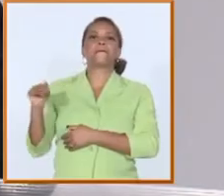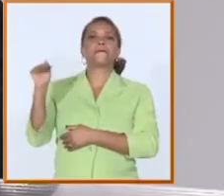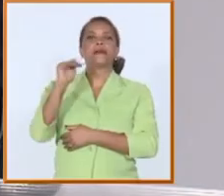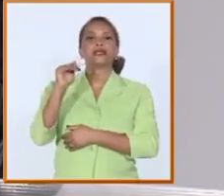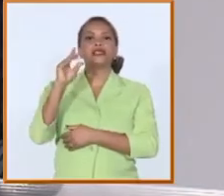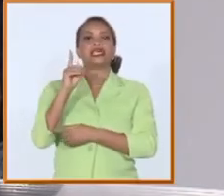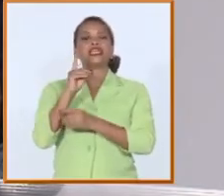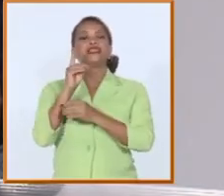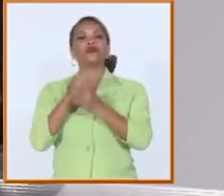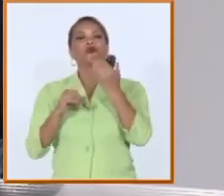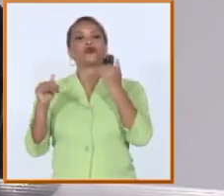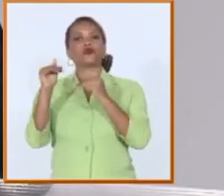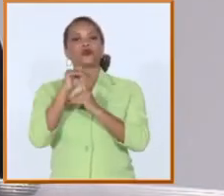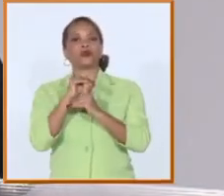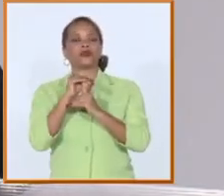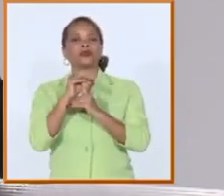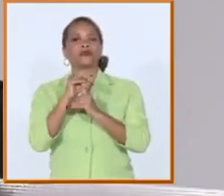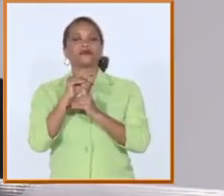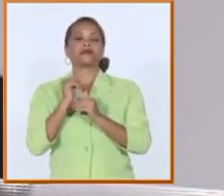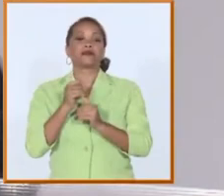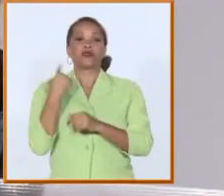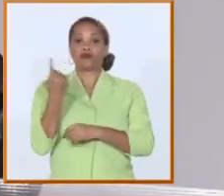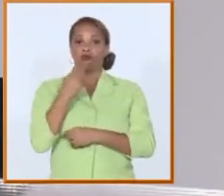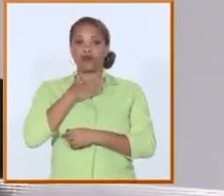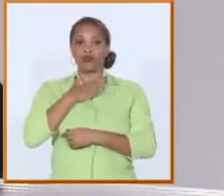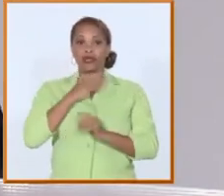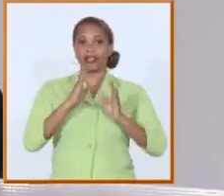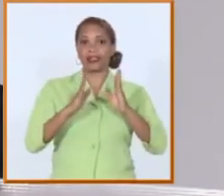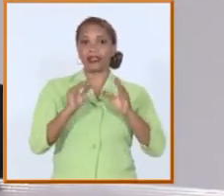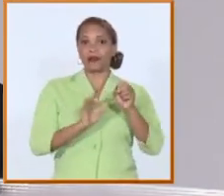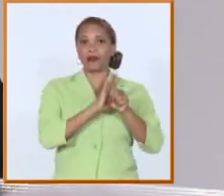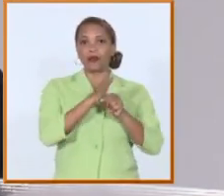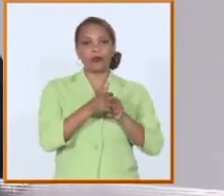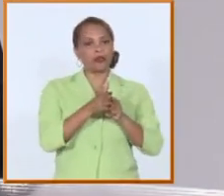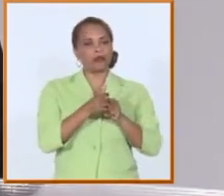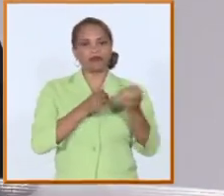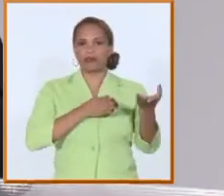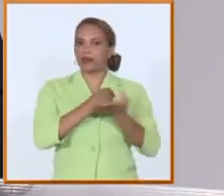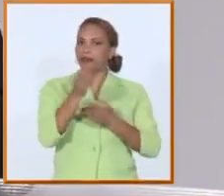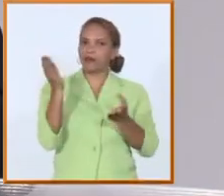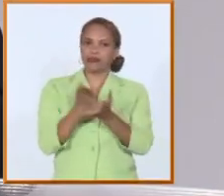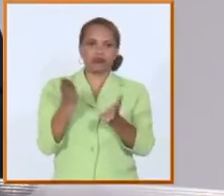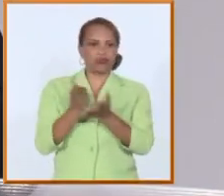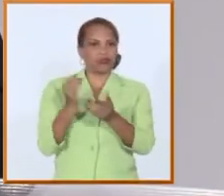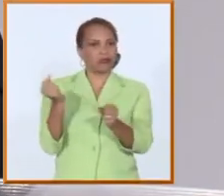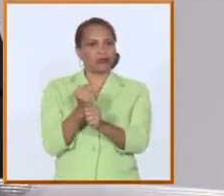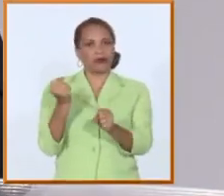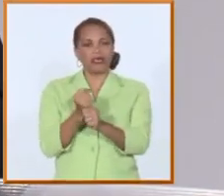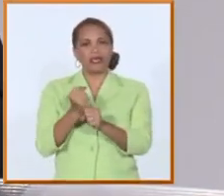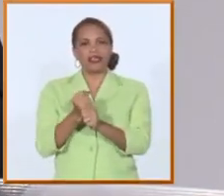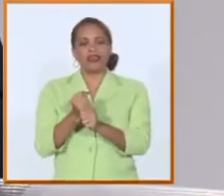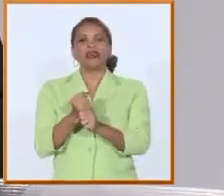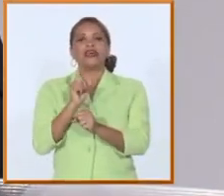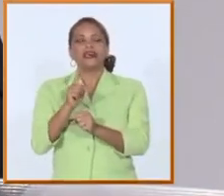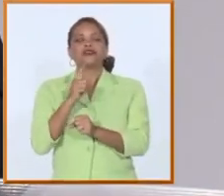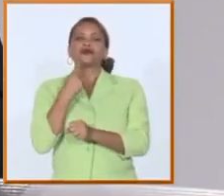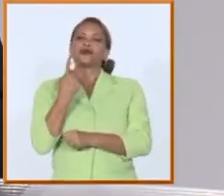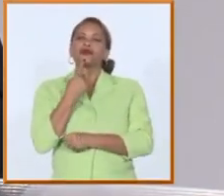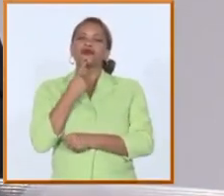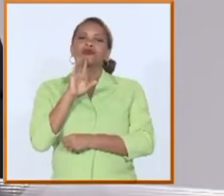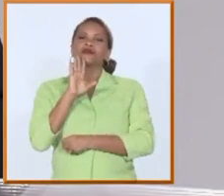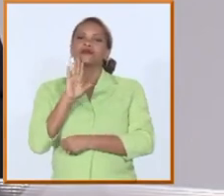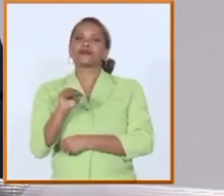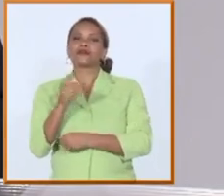ni en el periodo de la pandemia nos detuvimos en la actividad de ciencia e innovación al contrario yo creo que algo que ya te mencionaba que